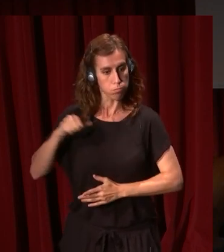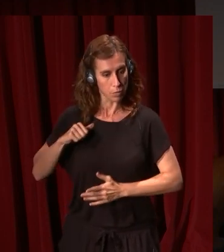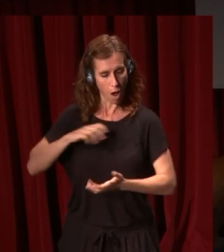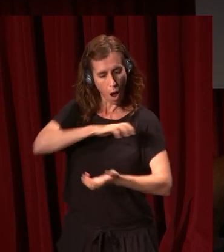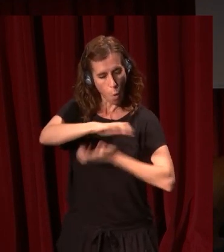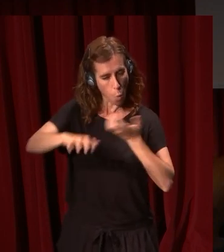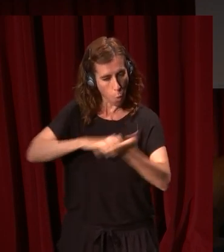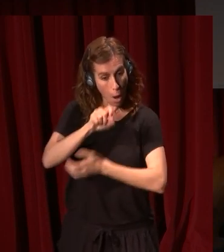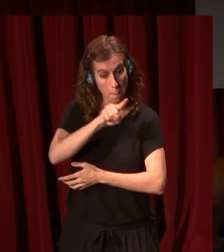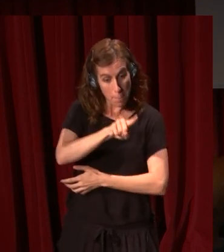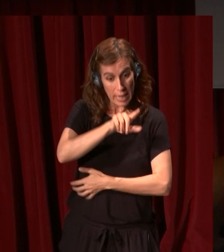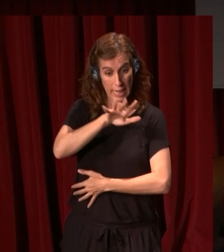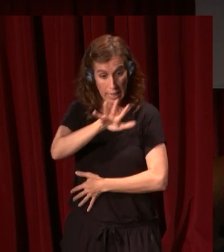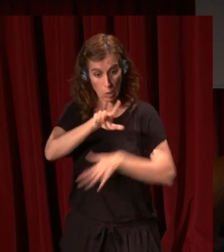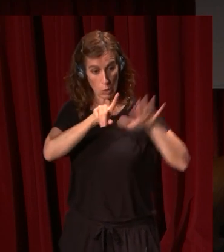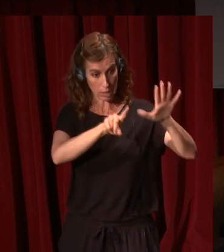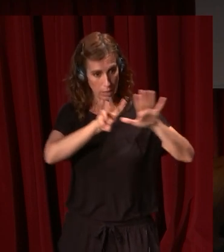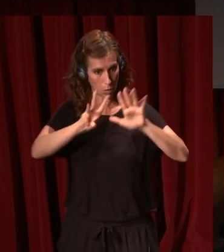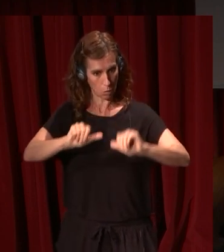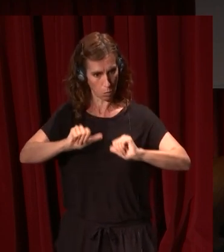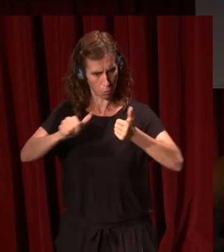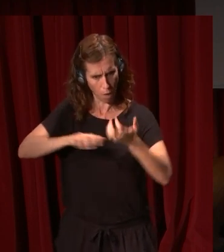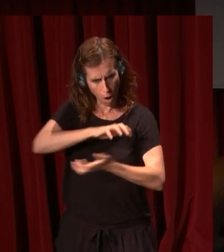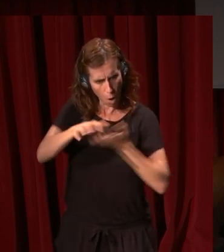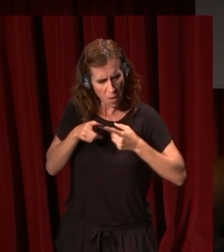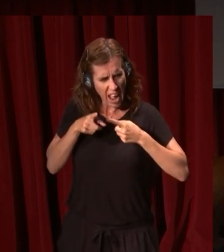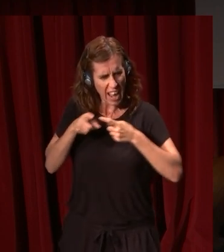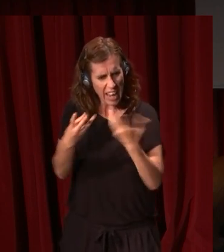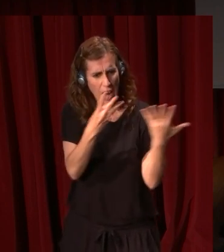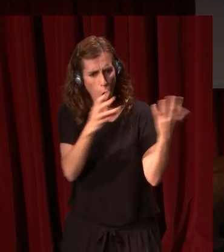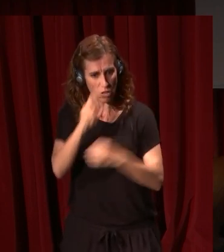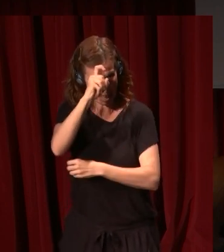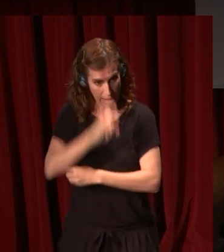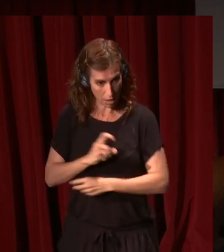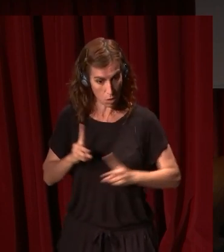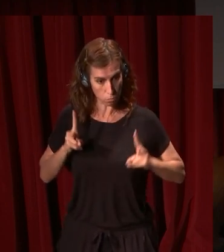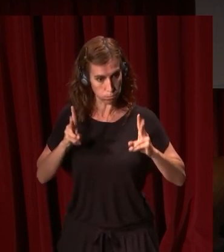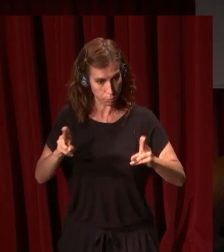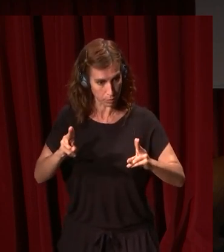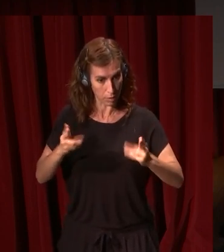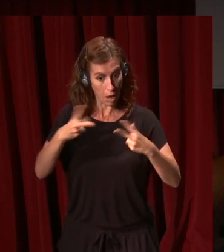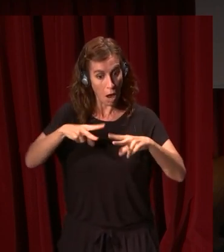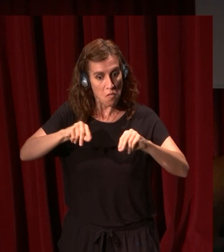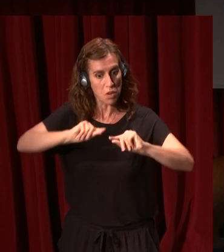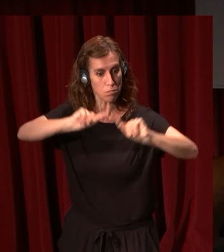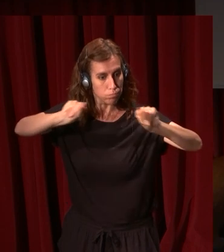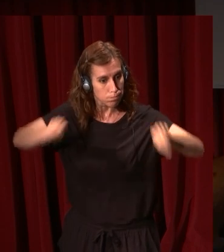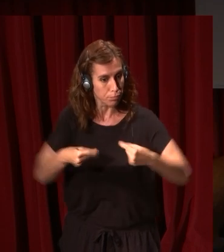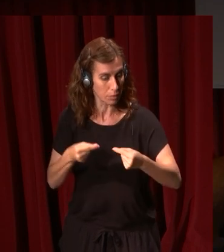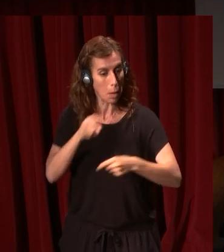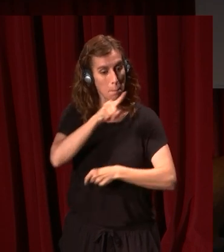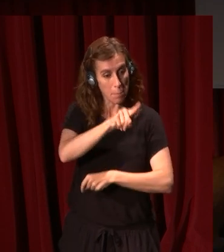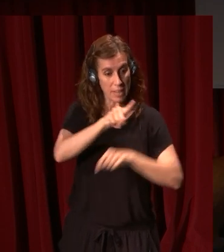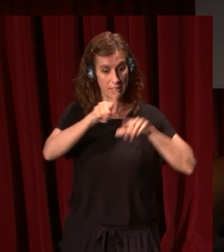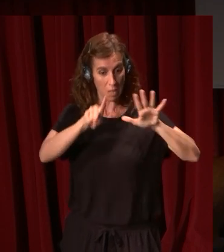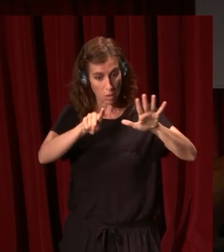una revuelta que se inicia en 1568, se inicia en Guerra de los 80 años, esa guerra termina con la firma de la paz de Munster en 1648.